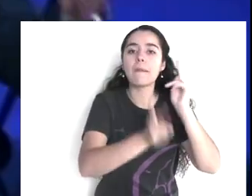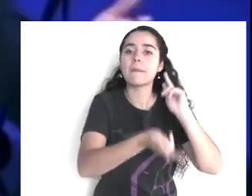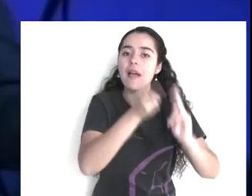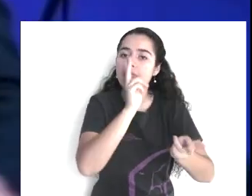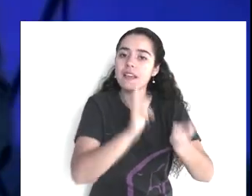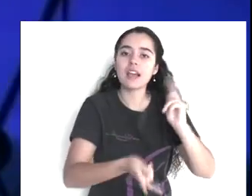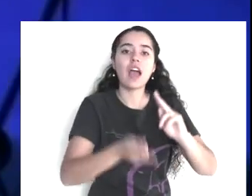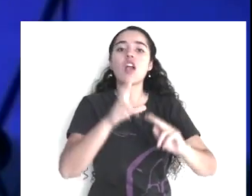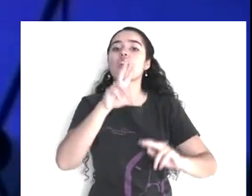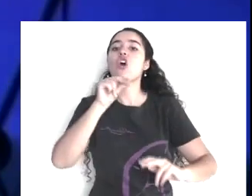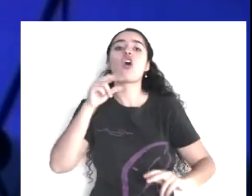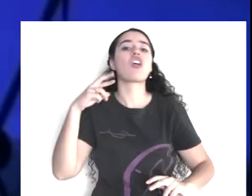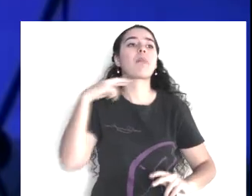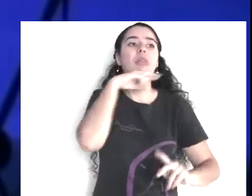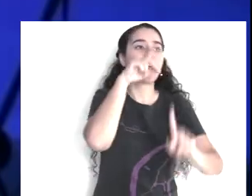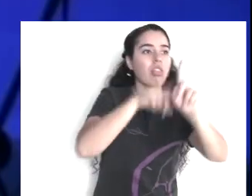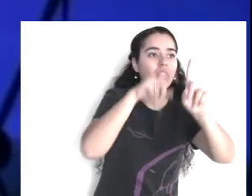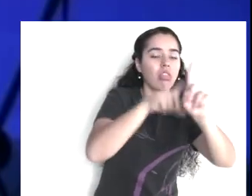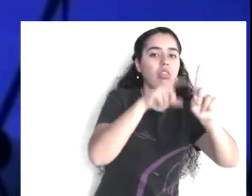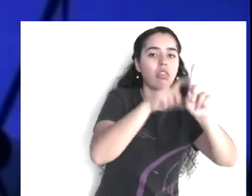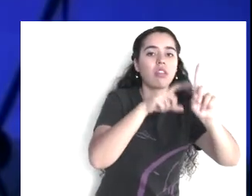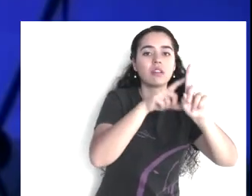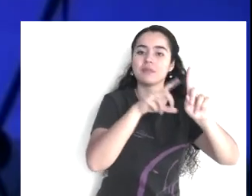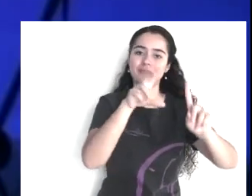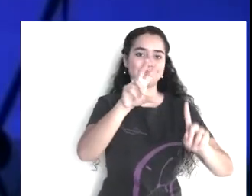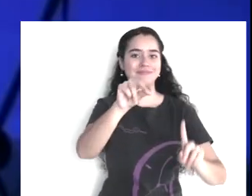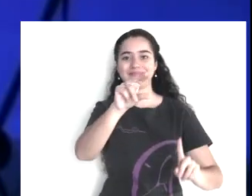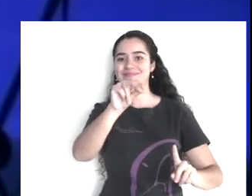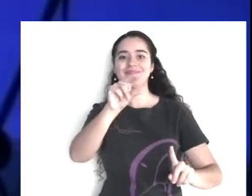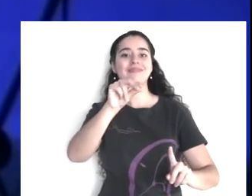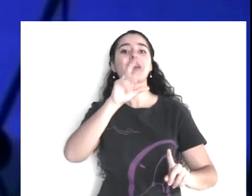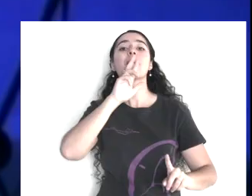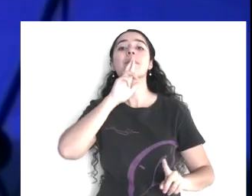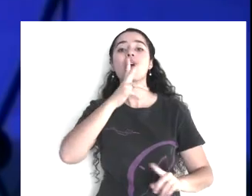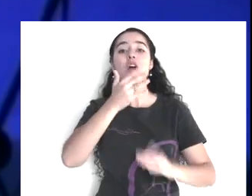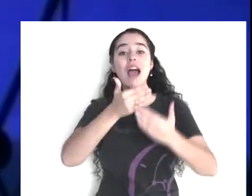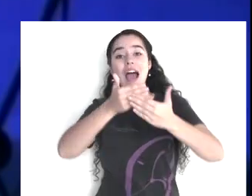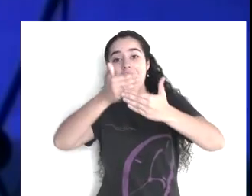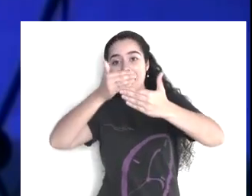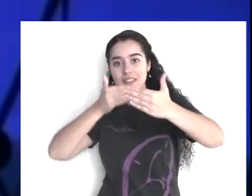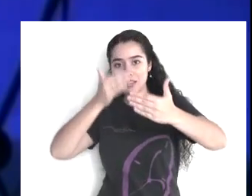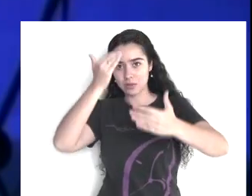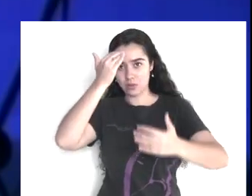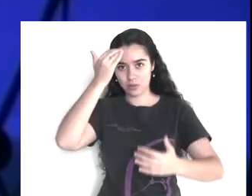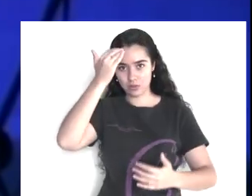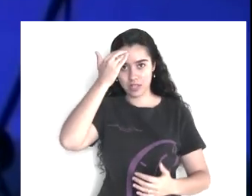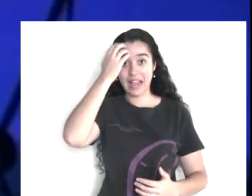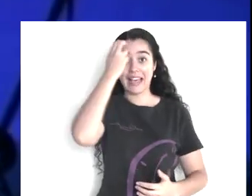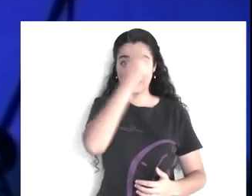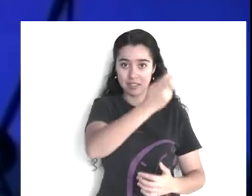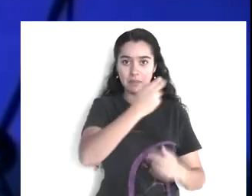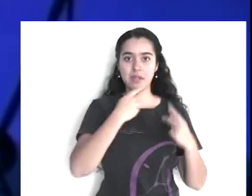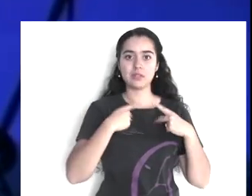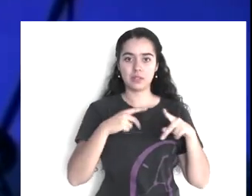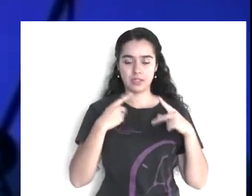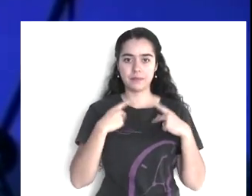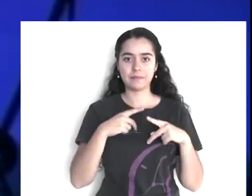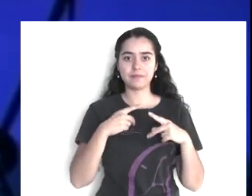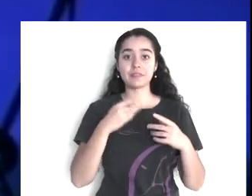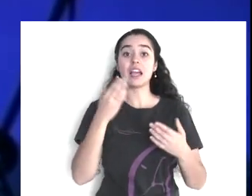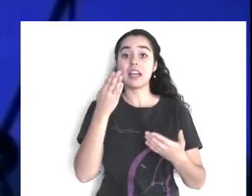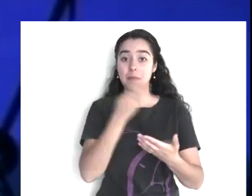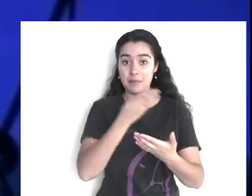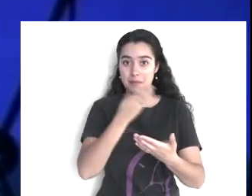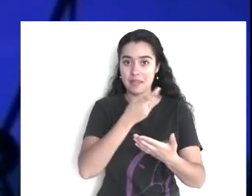definición de la persona. Eso es lo que significa. Ahora bien, en el contexto de